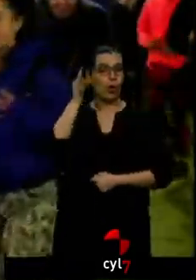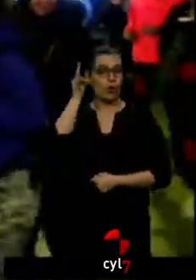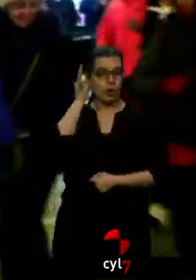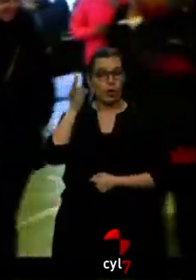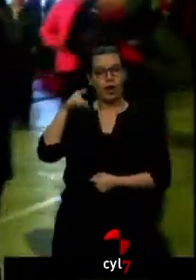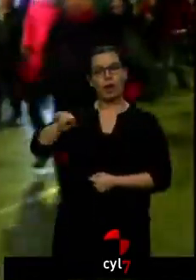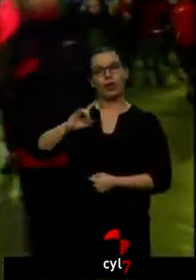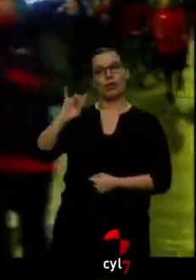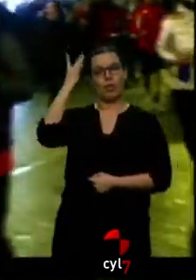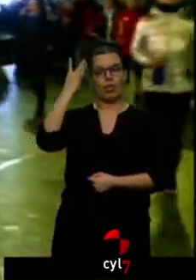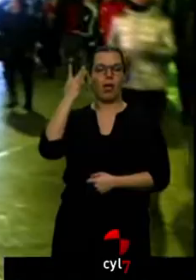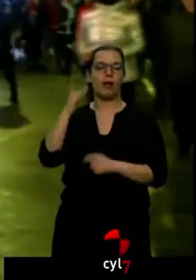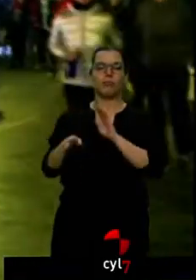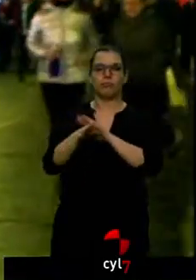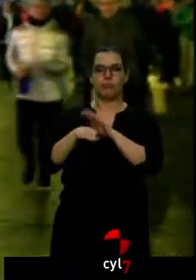Interval de León.